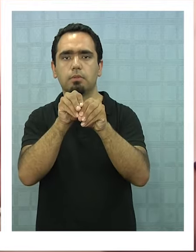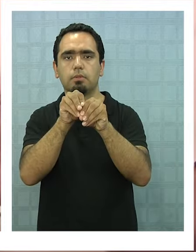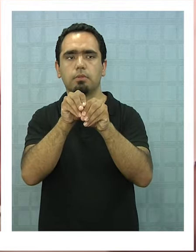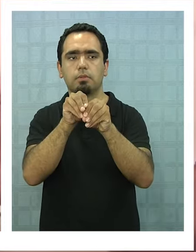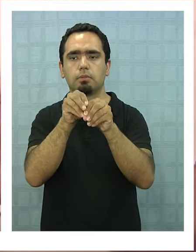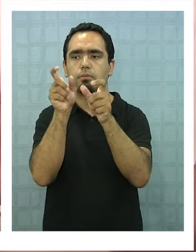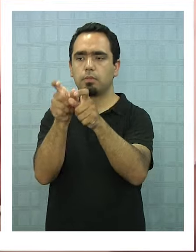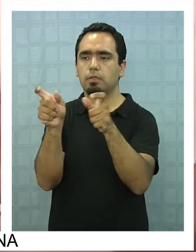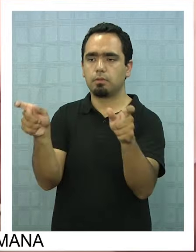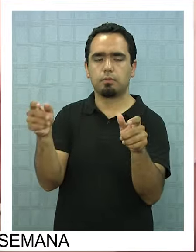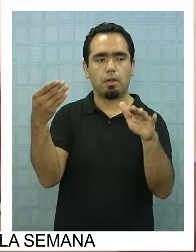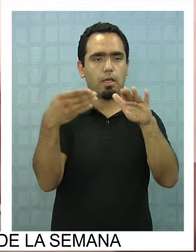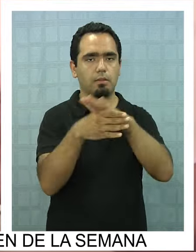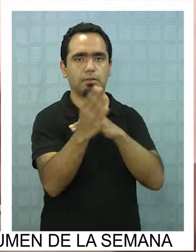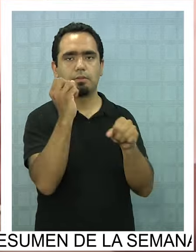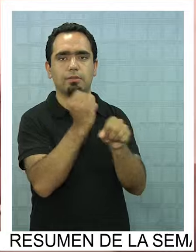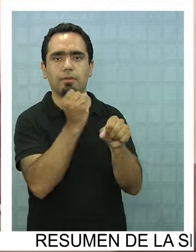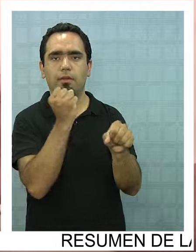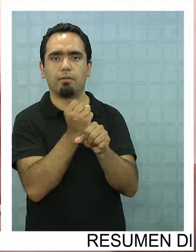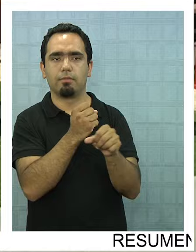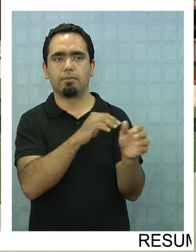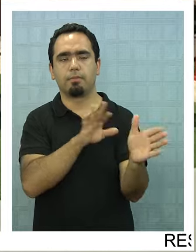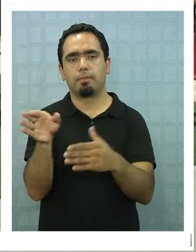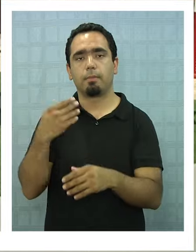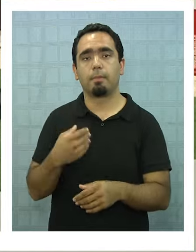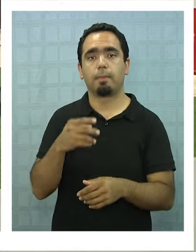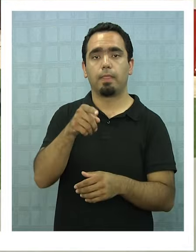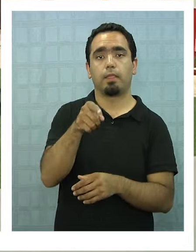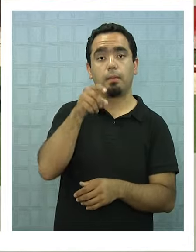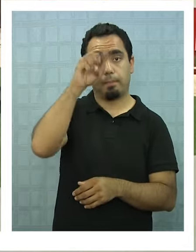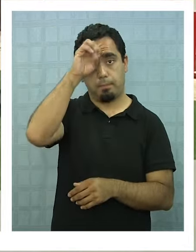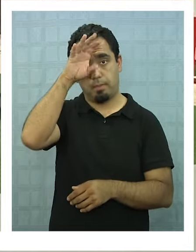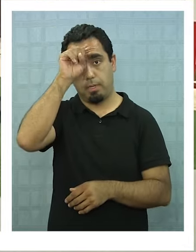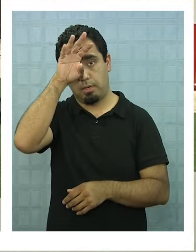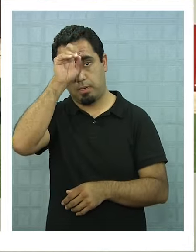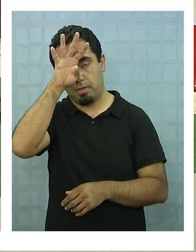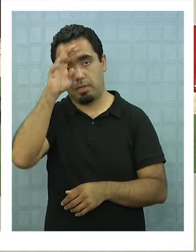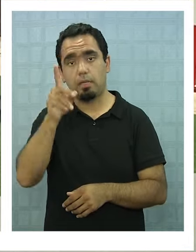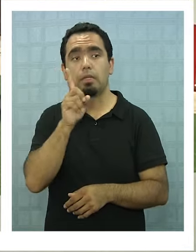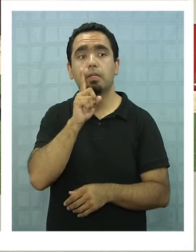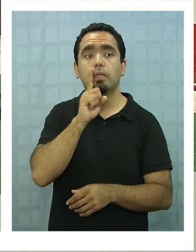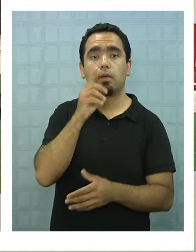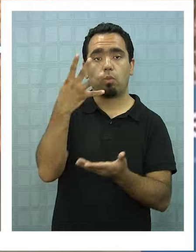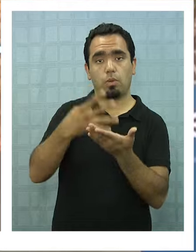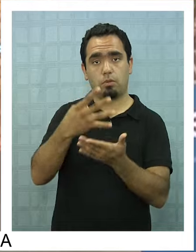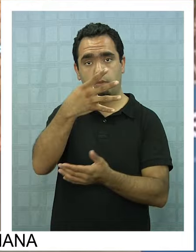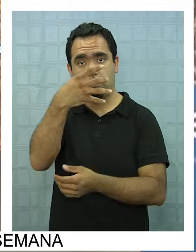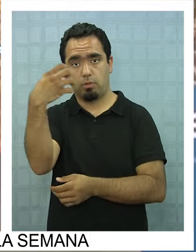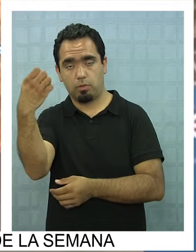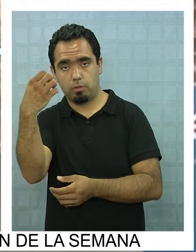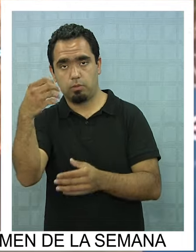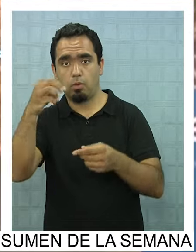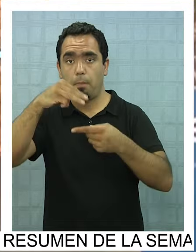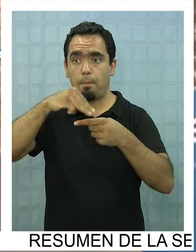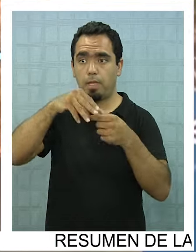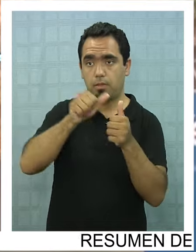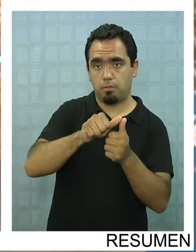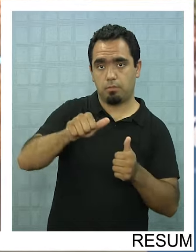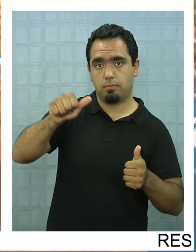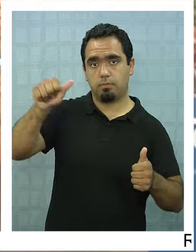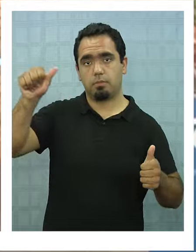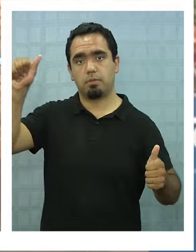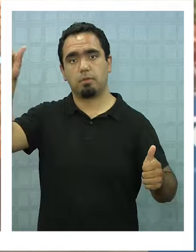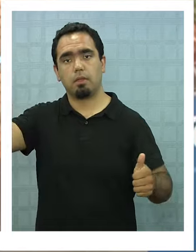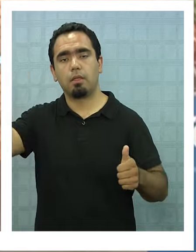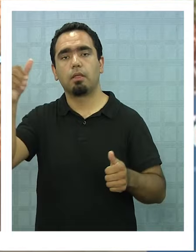llevarlas a un efecto positivo. Quebrada Blanca tiene sus faenas a 4.400 metros sobre el nivel del mar